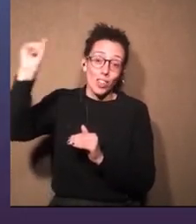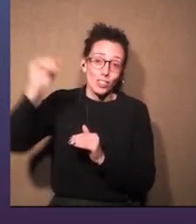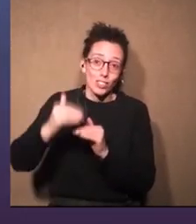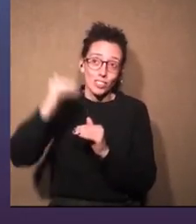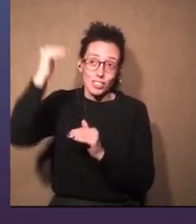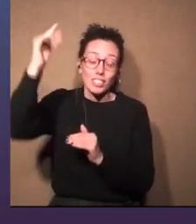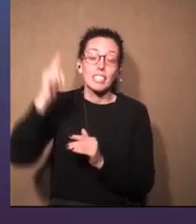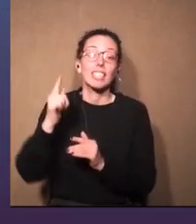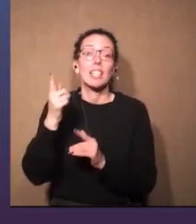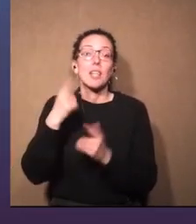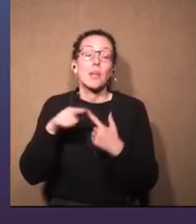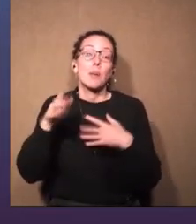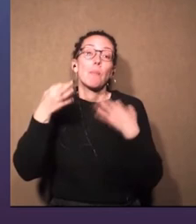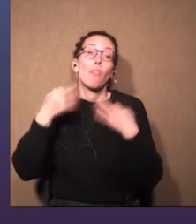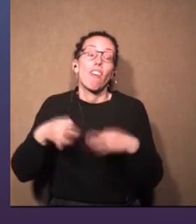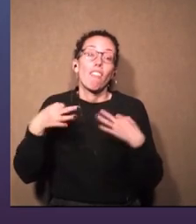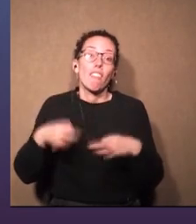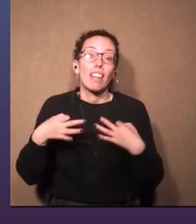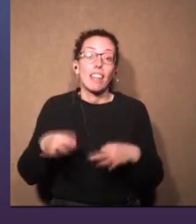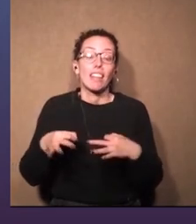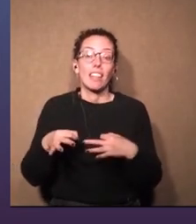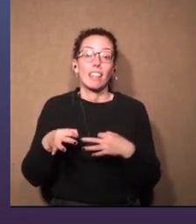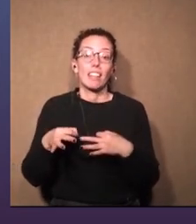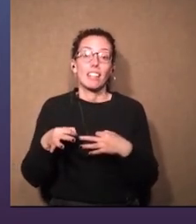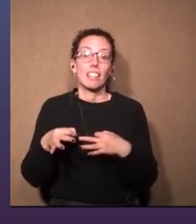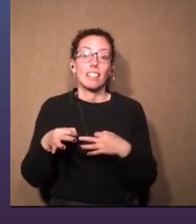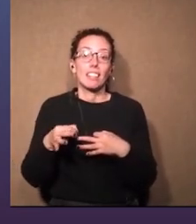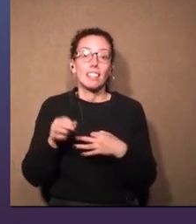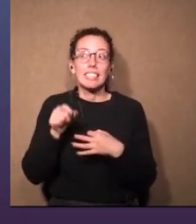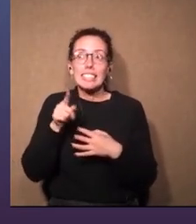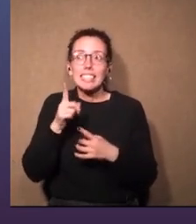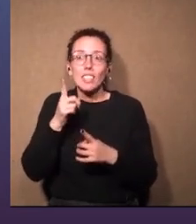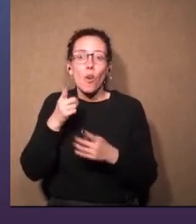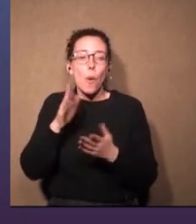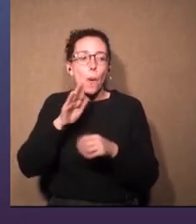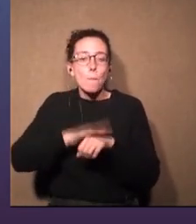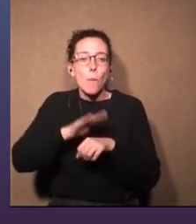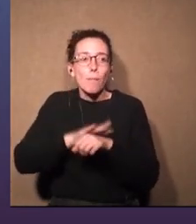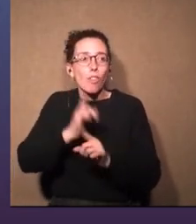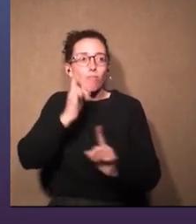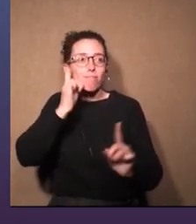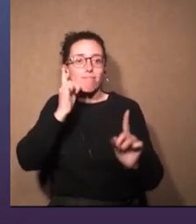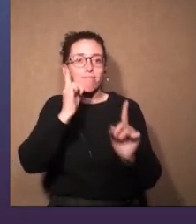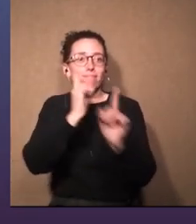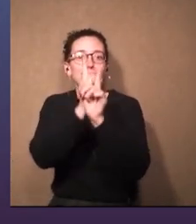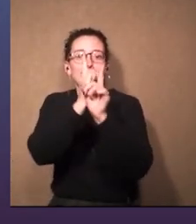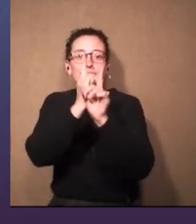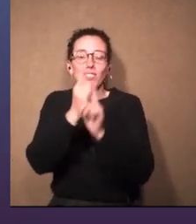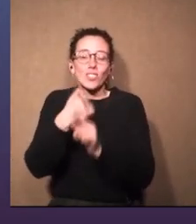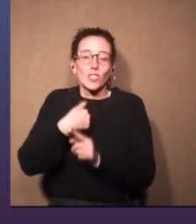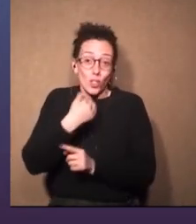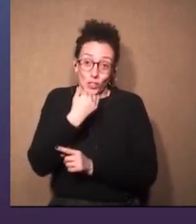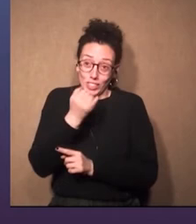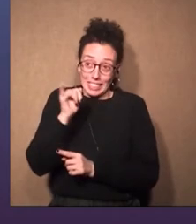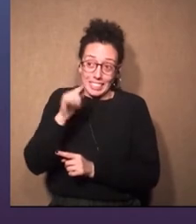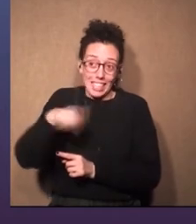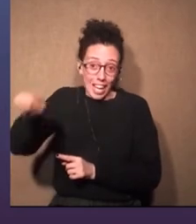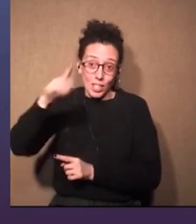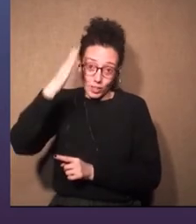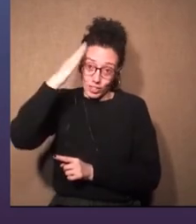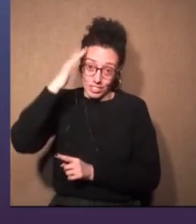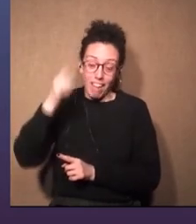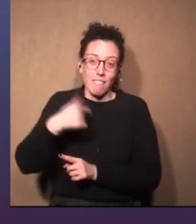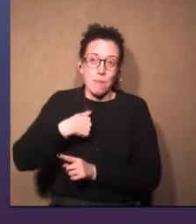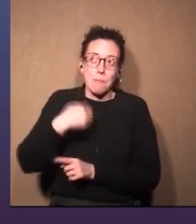alejada pero bueno la verdad que ese encuentro con ellos yo no sé si ellos